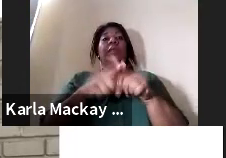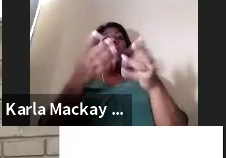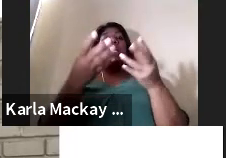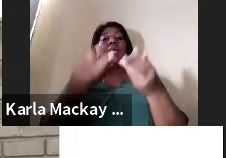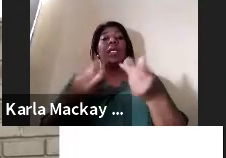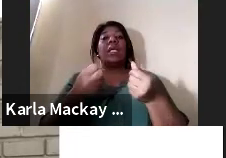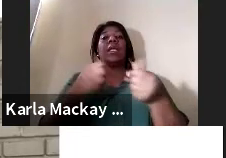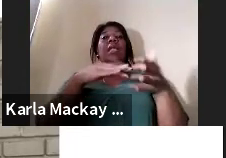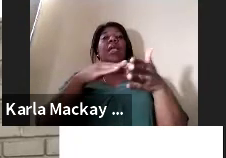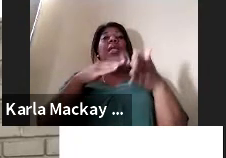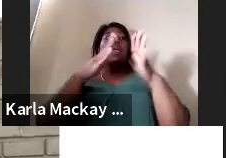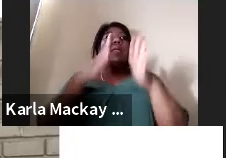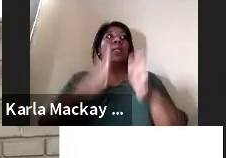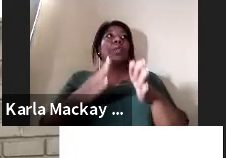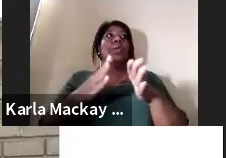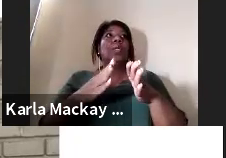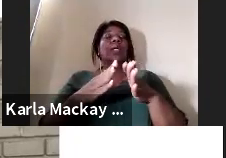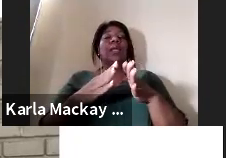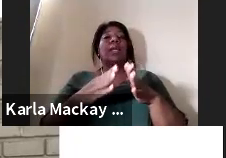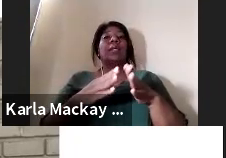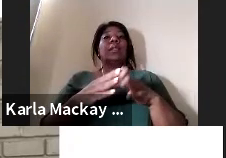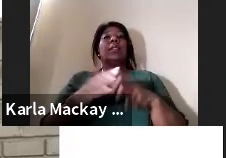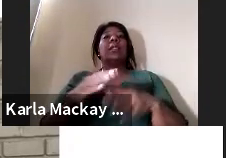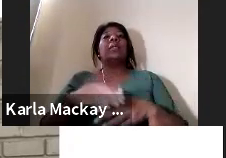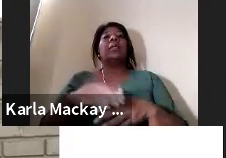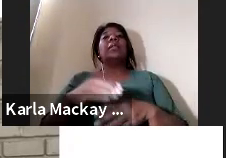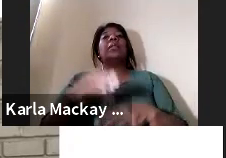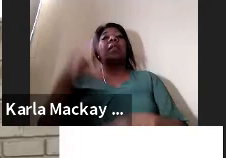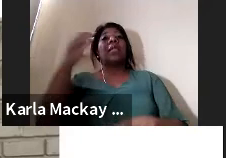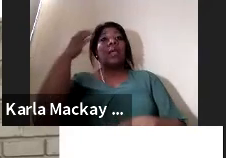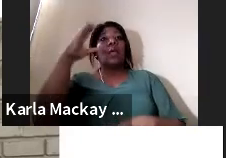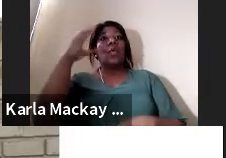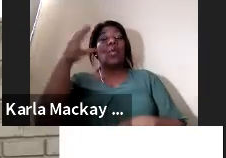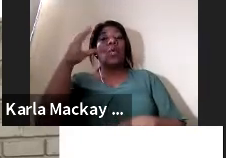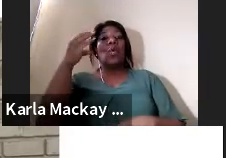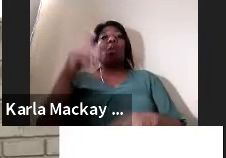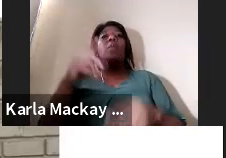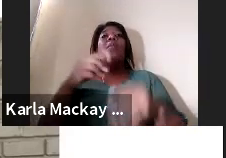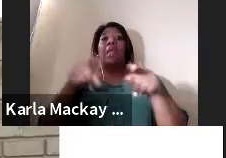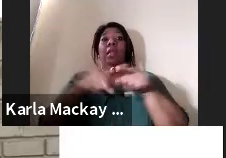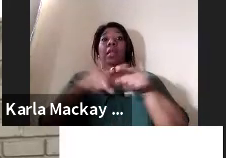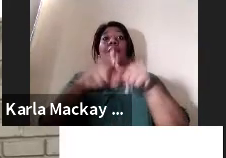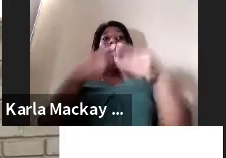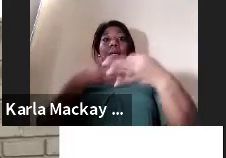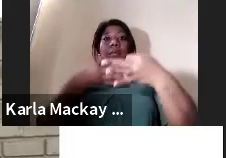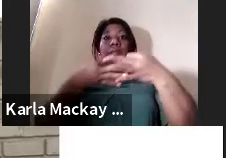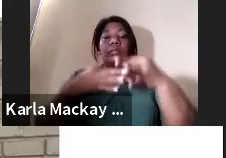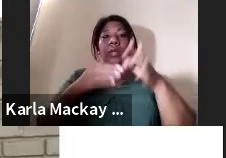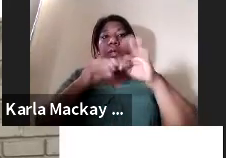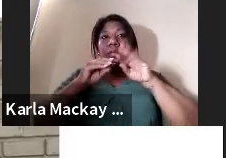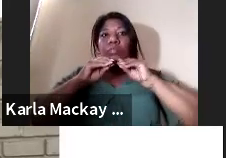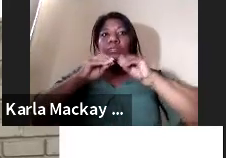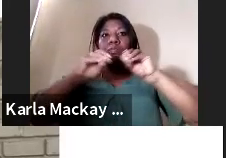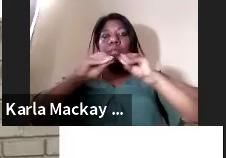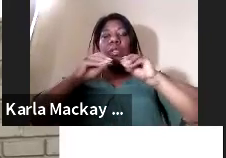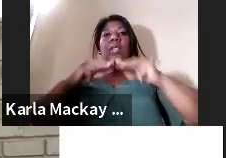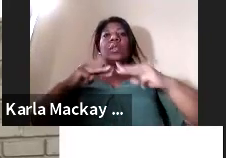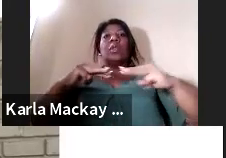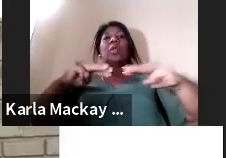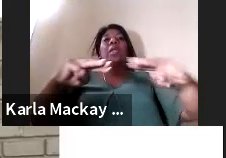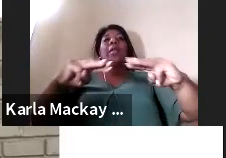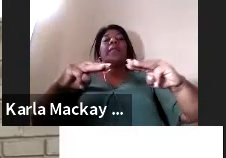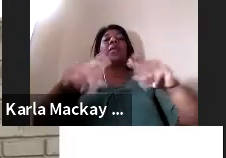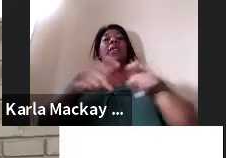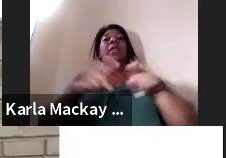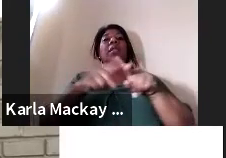estudiantes de de Cartagena de India en donde también realizamos talleres en la formación de ellos y sobre todo autoridades